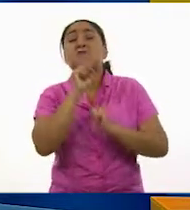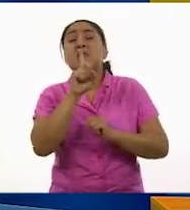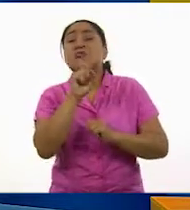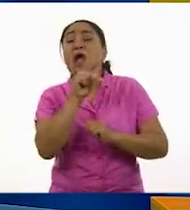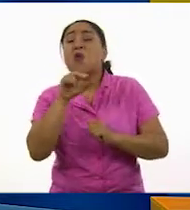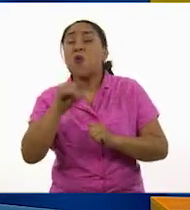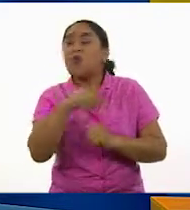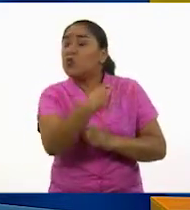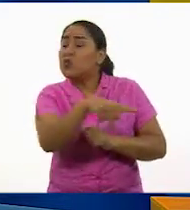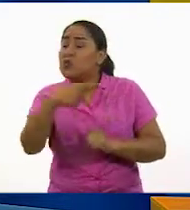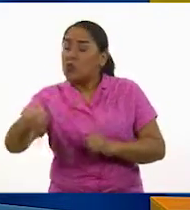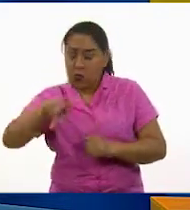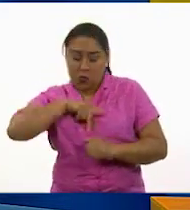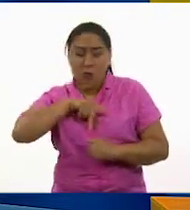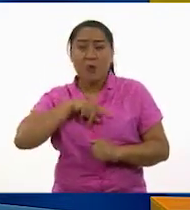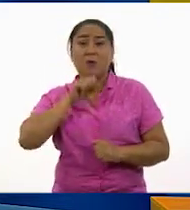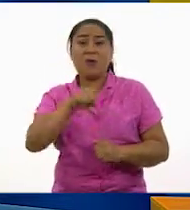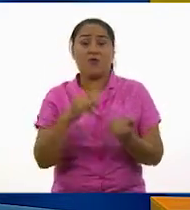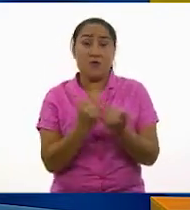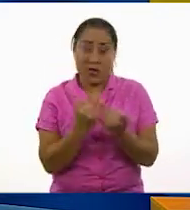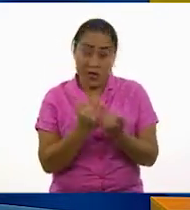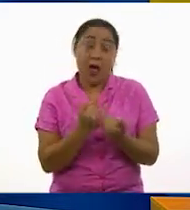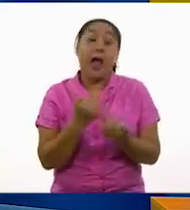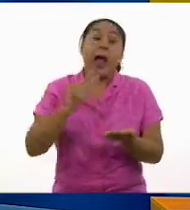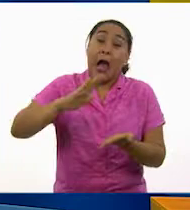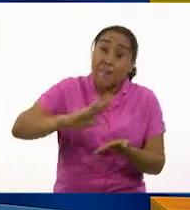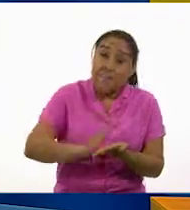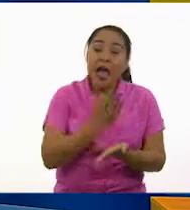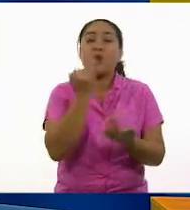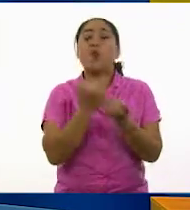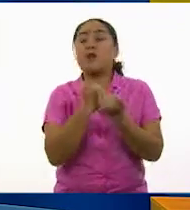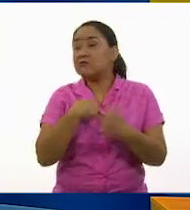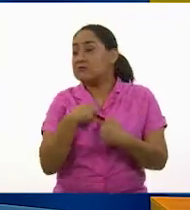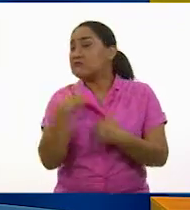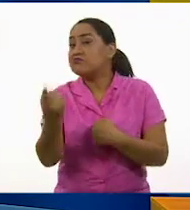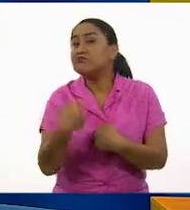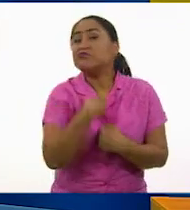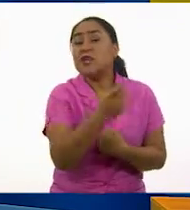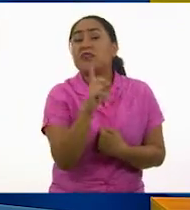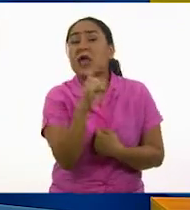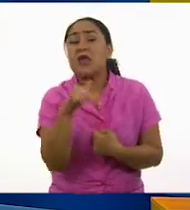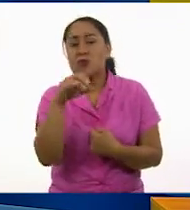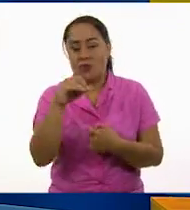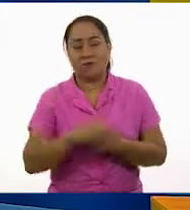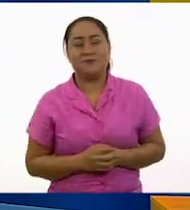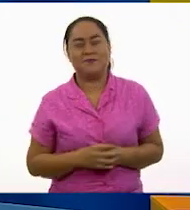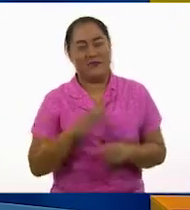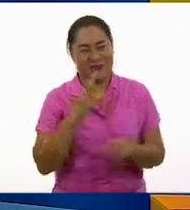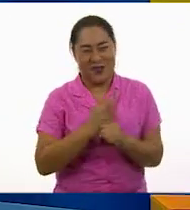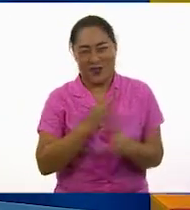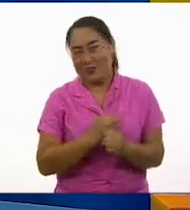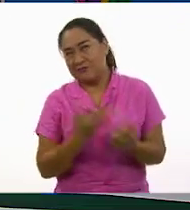Eso sin mencionar el daño que podemos hacer a los demás. ¡Hagamos algo!